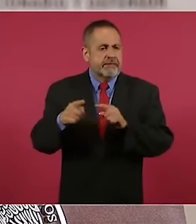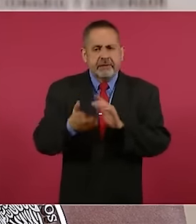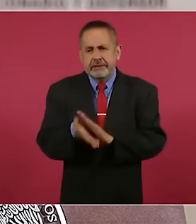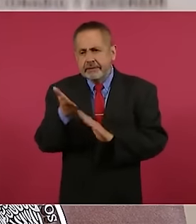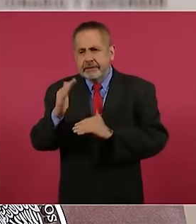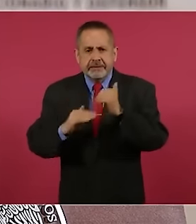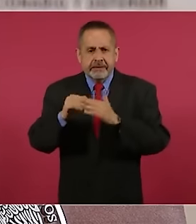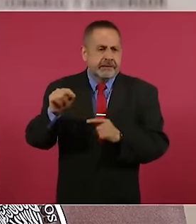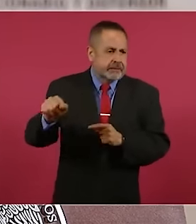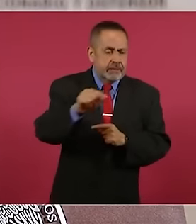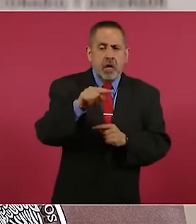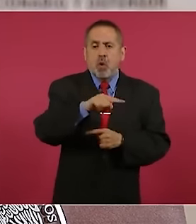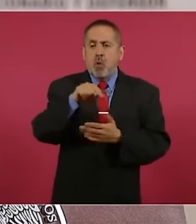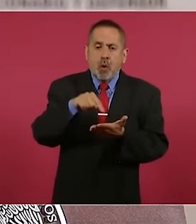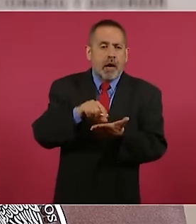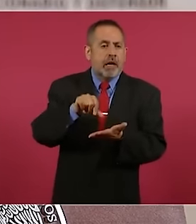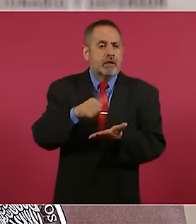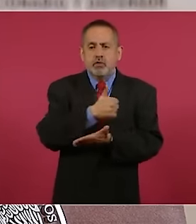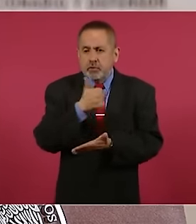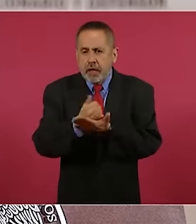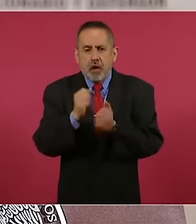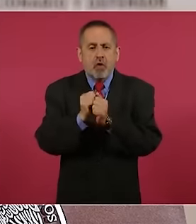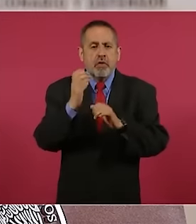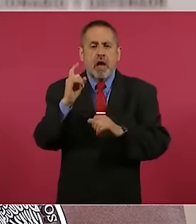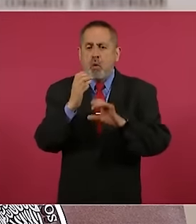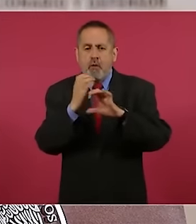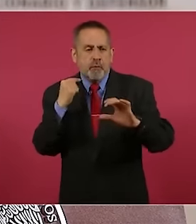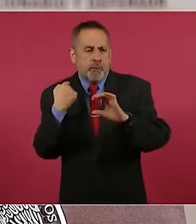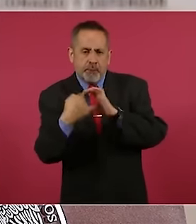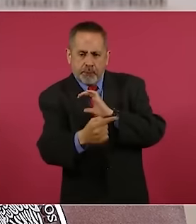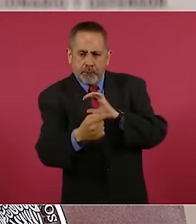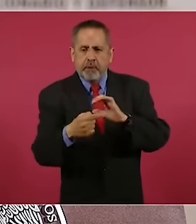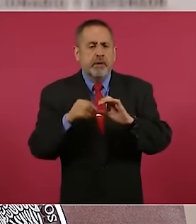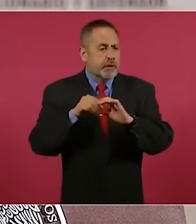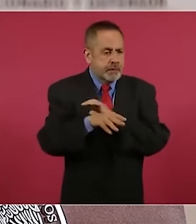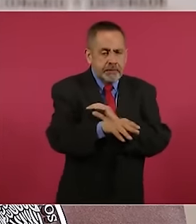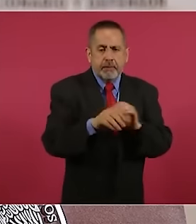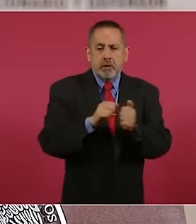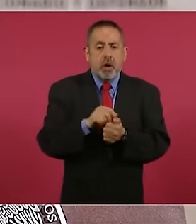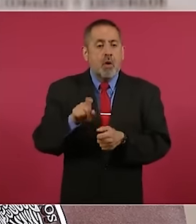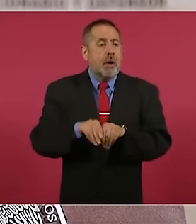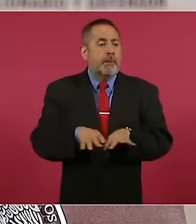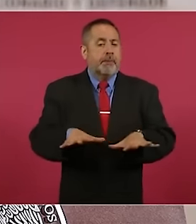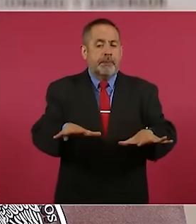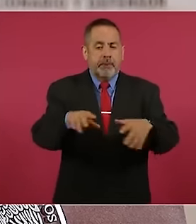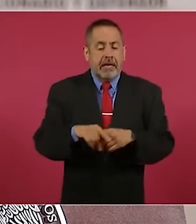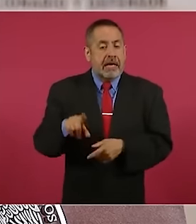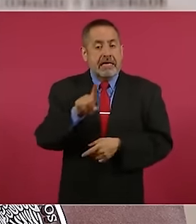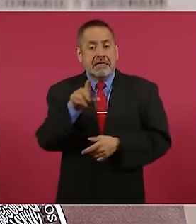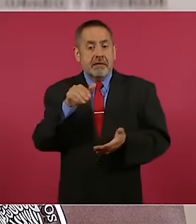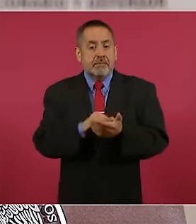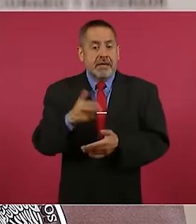a centros urbanos a través de acueductos, incremento de la superficie de riego en al menos 100 mil hectáreas,